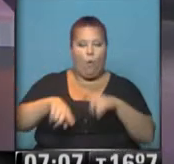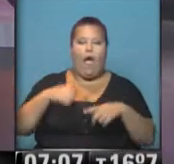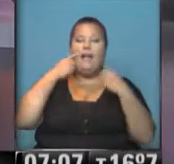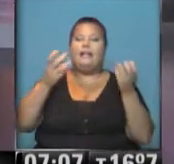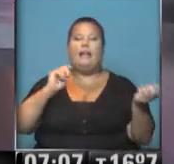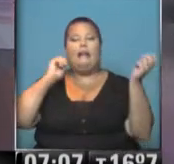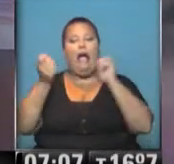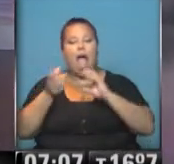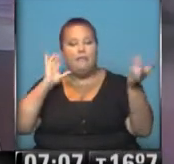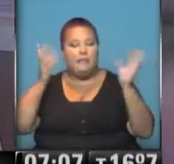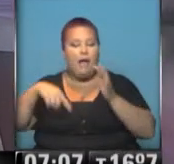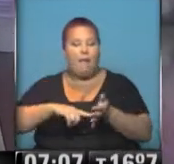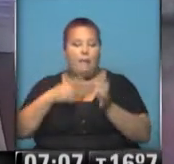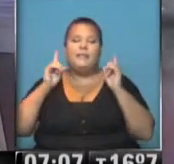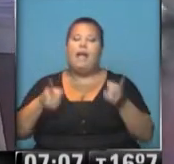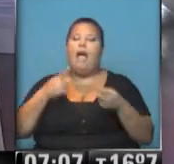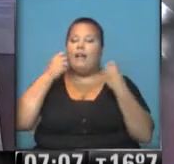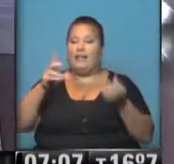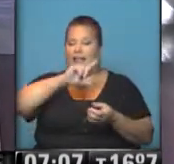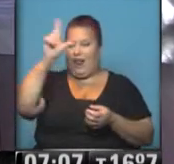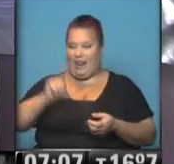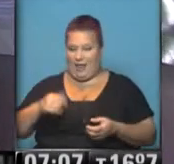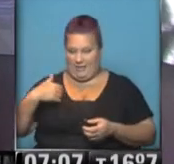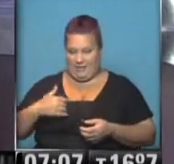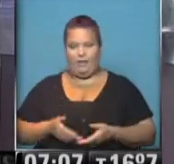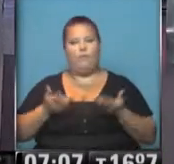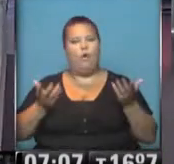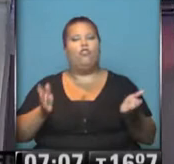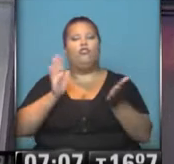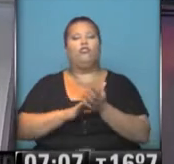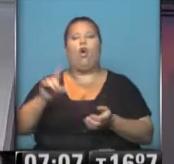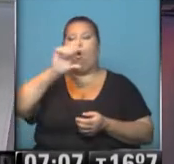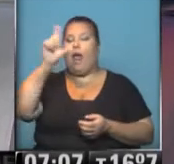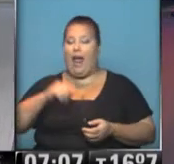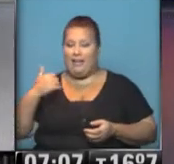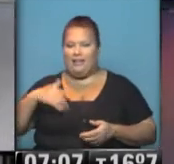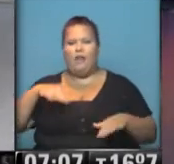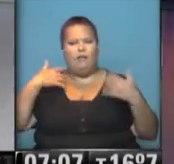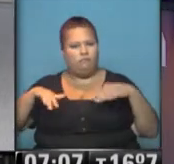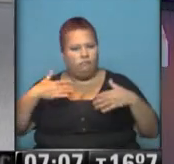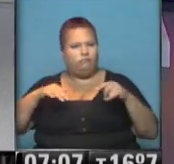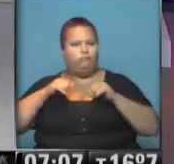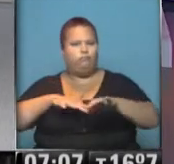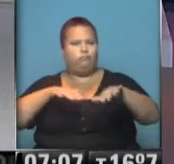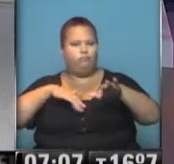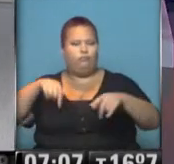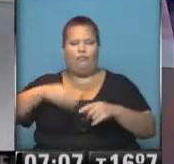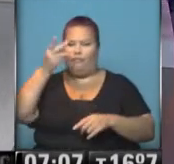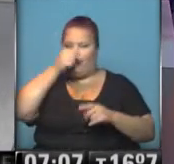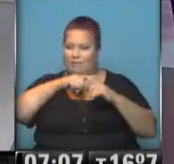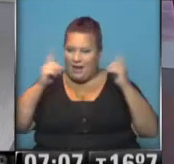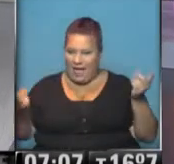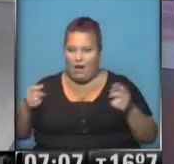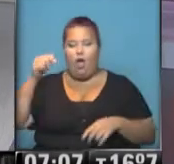si cambia la situación en Capital, pero también para ver el resto del país. Bueno, hablando del resto del país, intenso movimiento a lo largo de este fin de semana